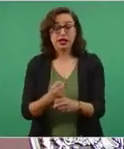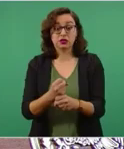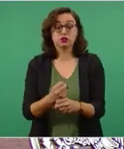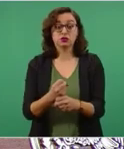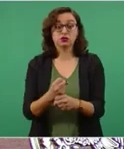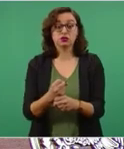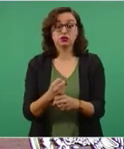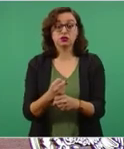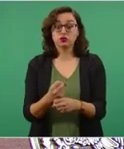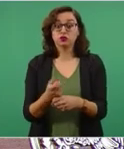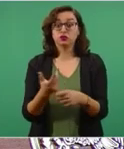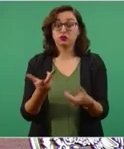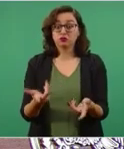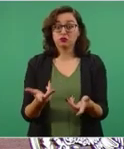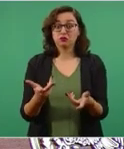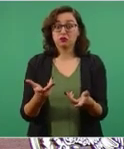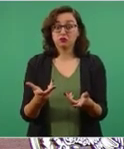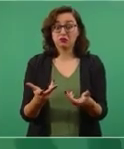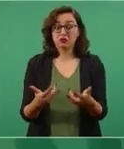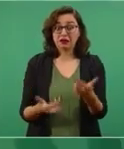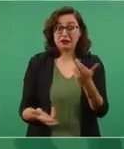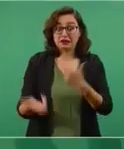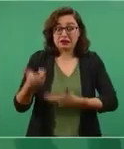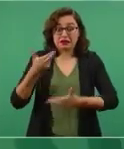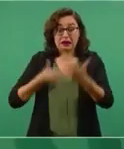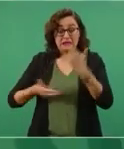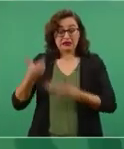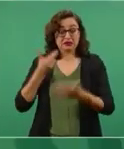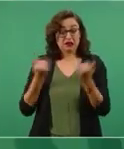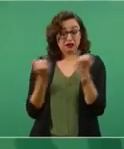se restaure